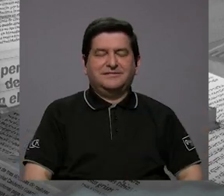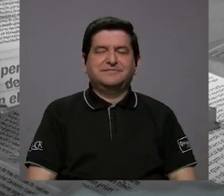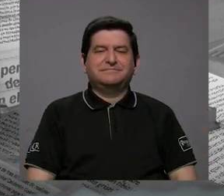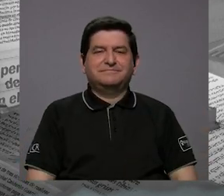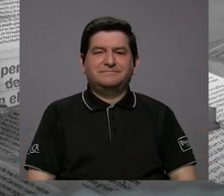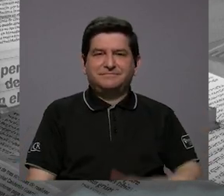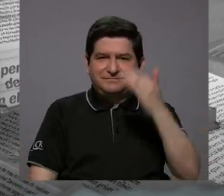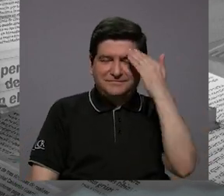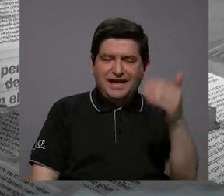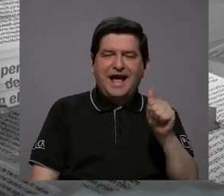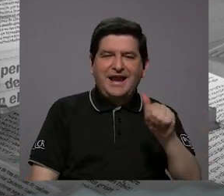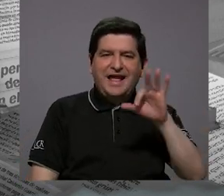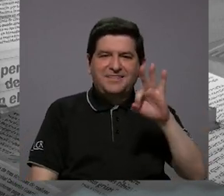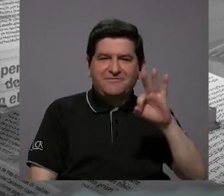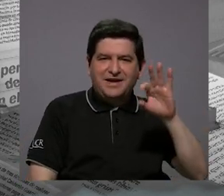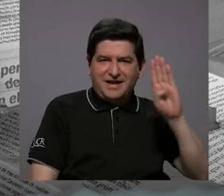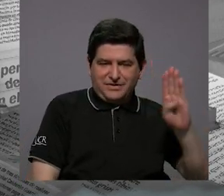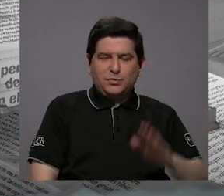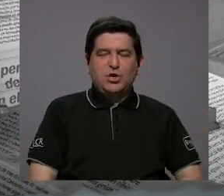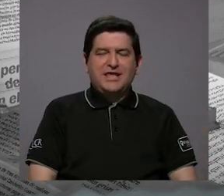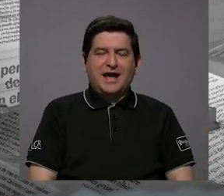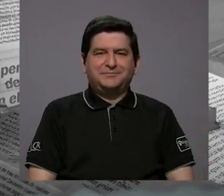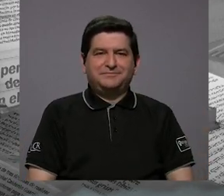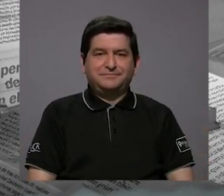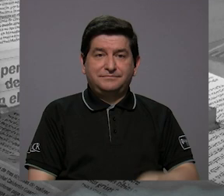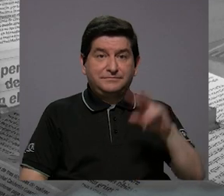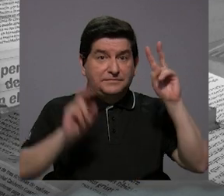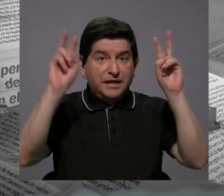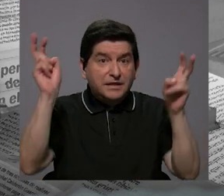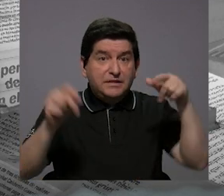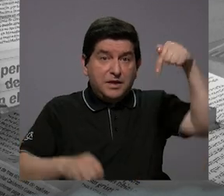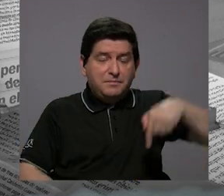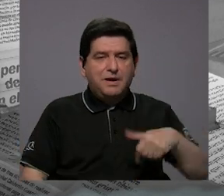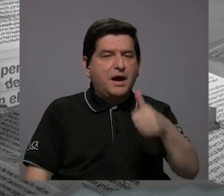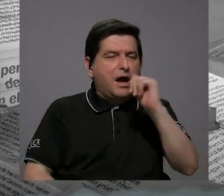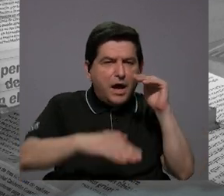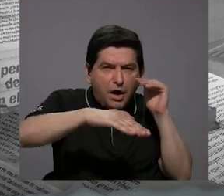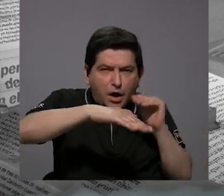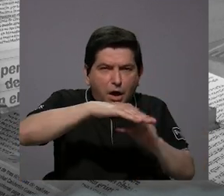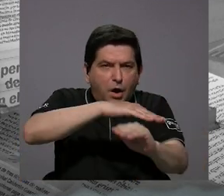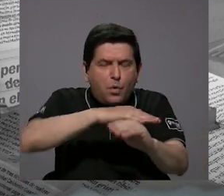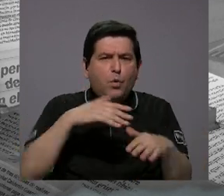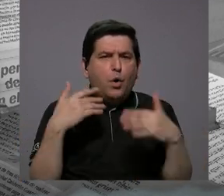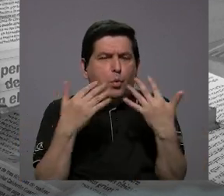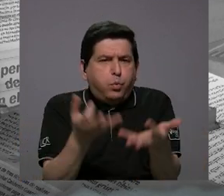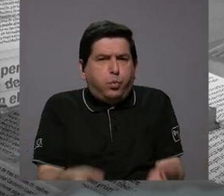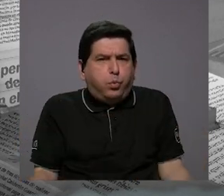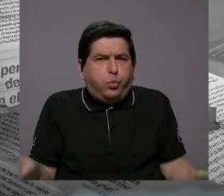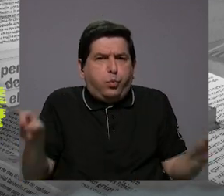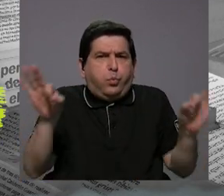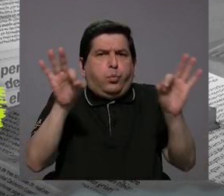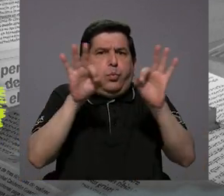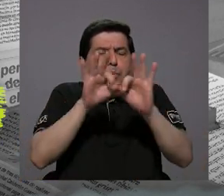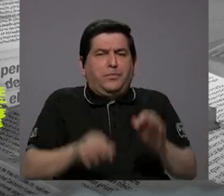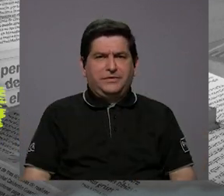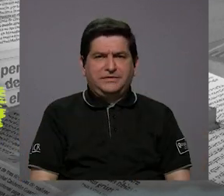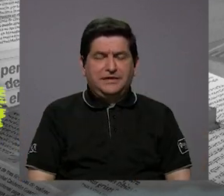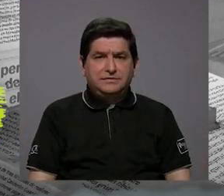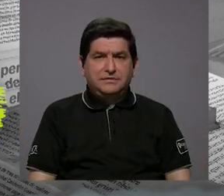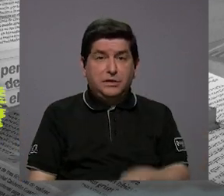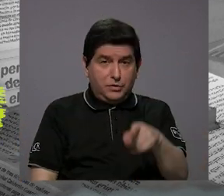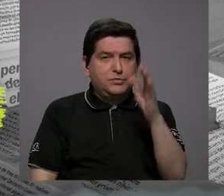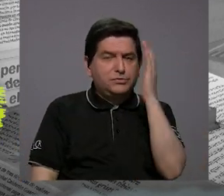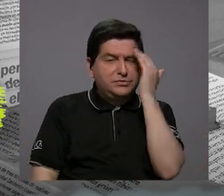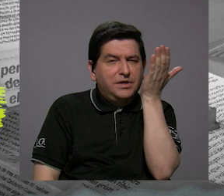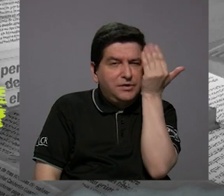nacional. Les saluda Alejandra Fernández Bonilla. Y este tema, aguas subterráneas, es sumamente importante y